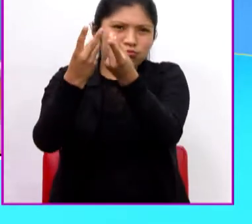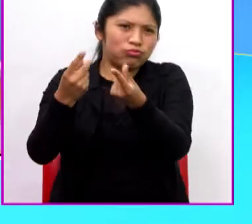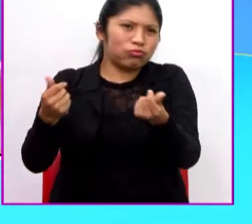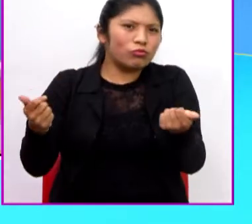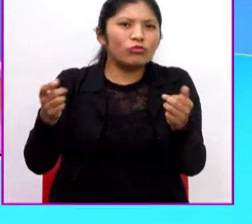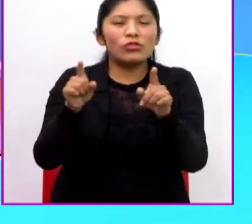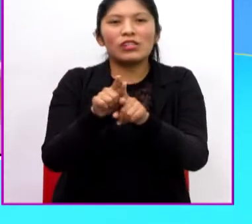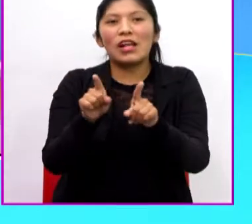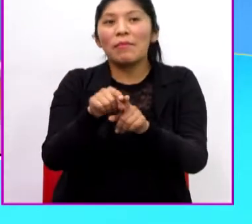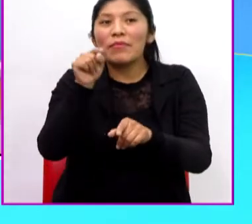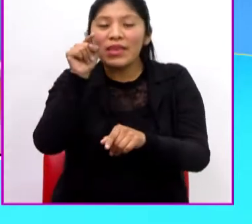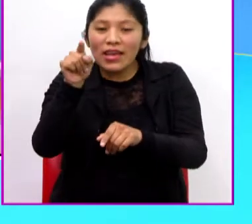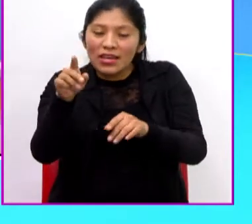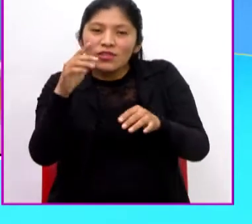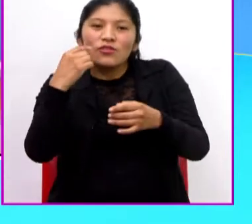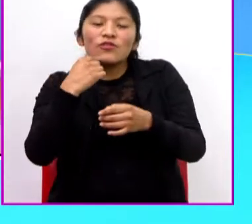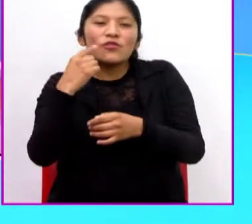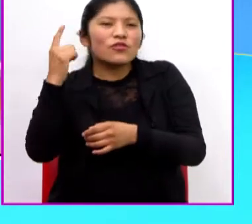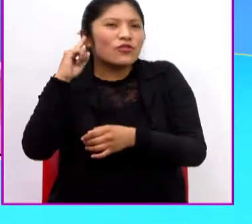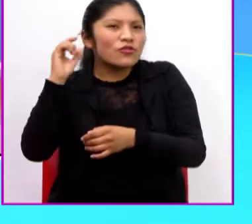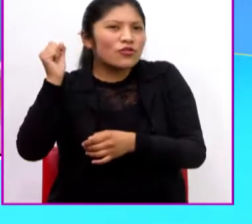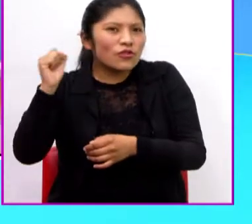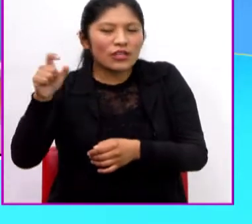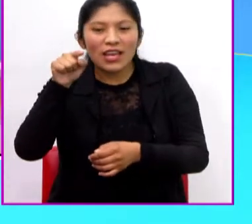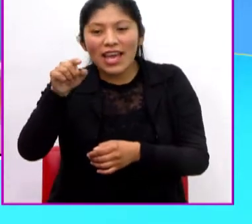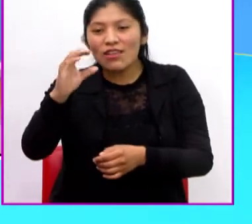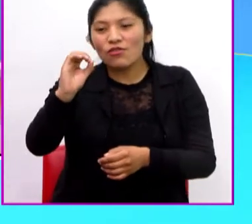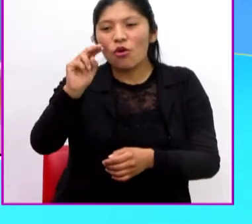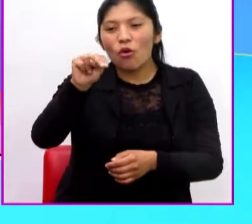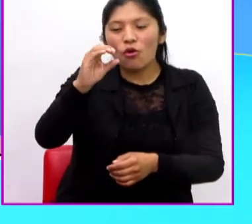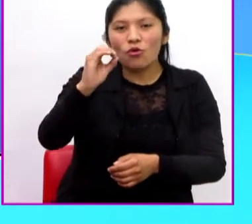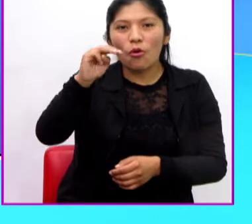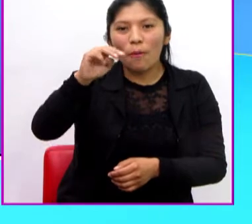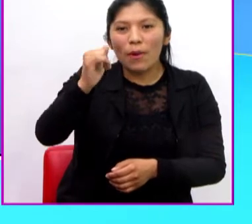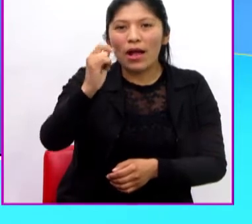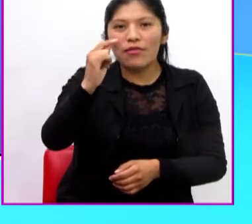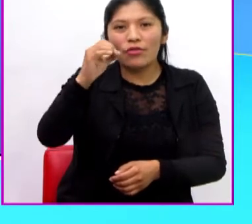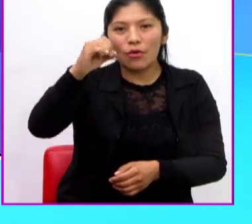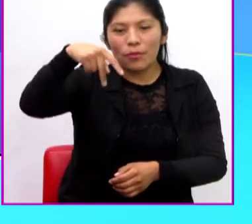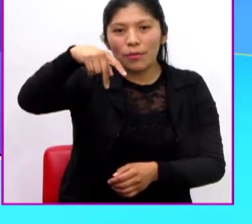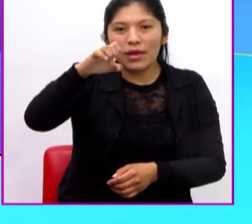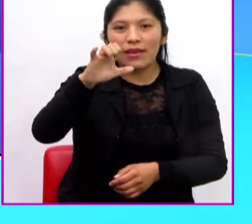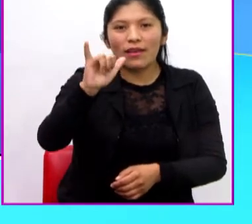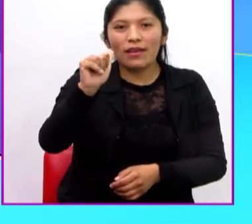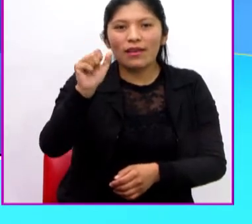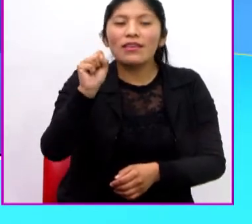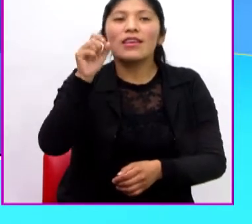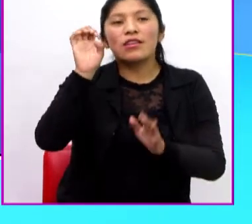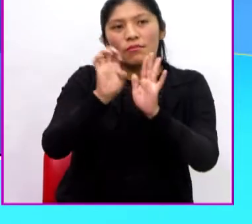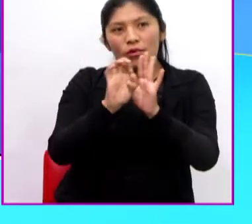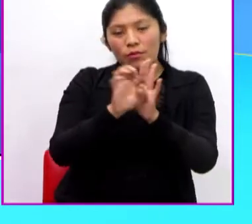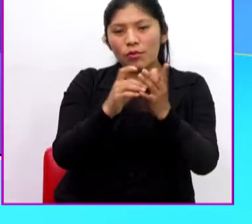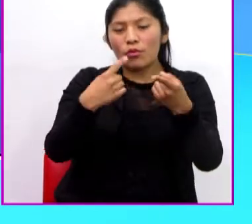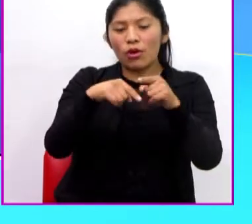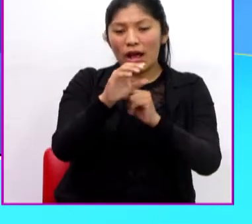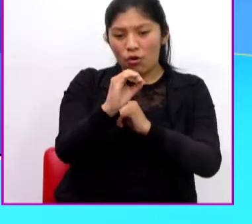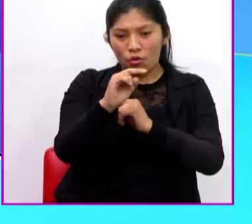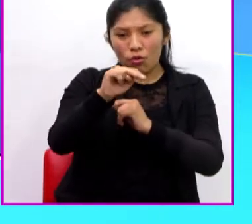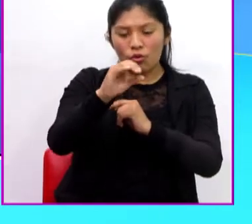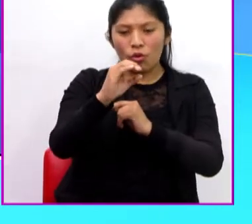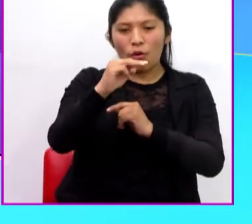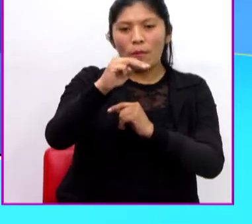representan los sonidos y se llaman onomatopeyas. Por ejemplo, la onomatopeya de una persona durmiendo